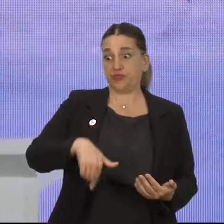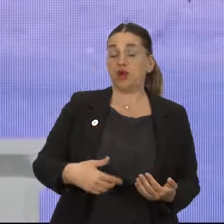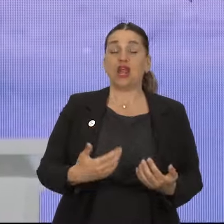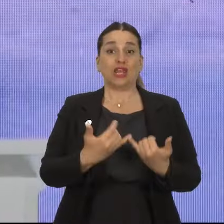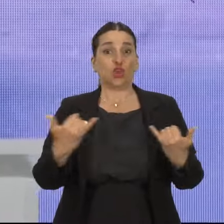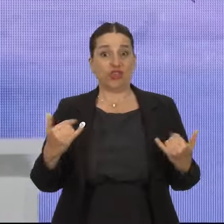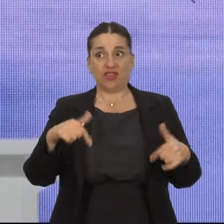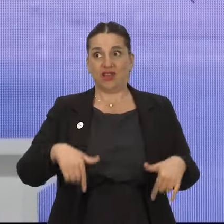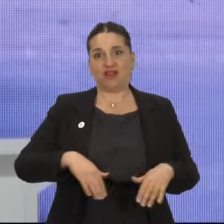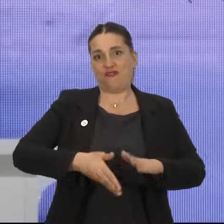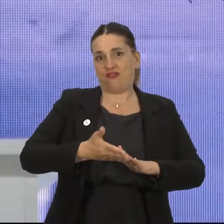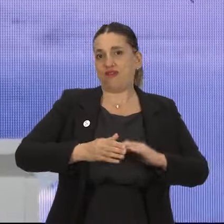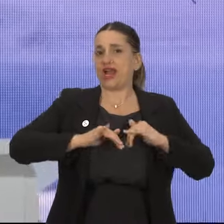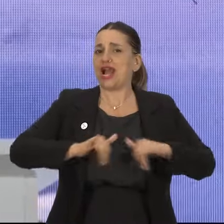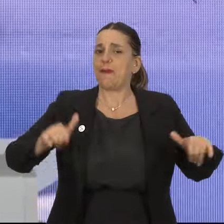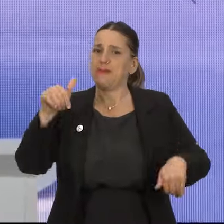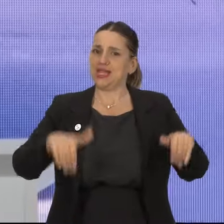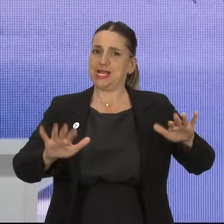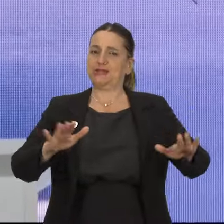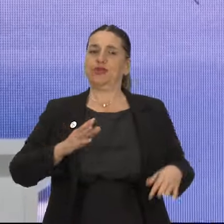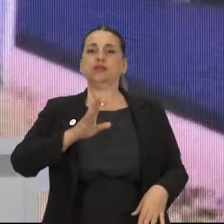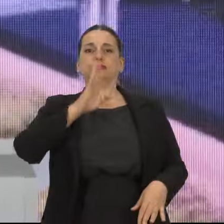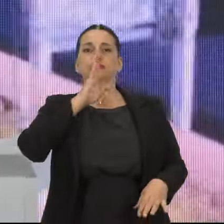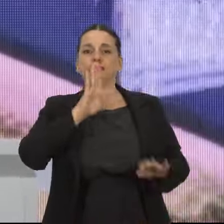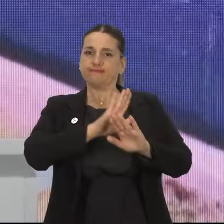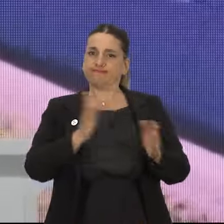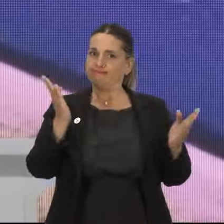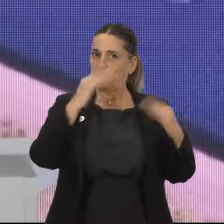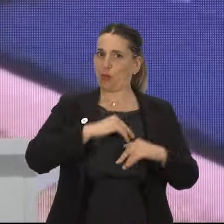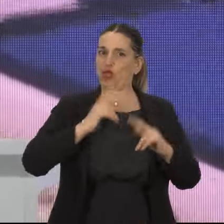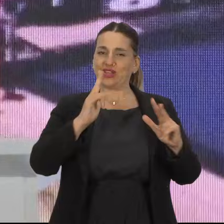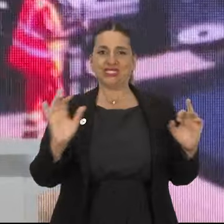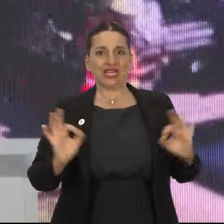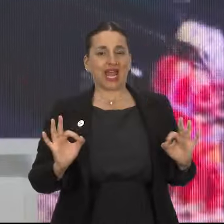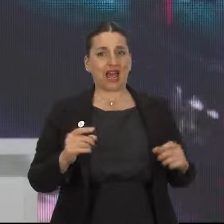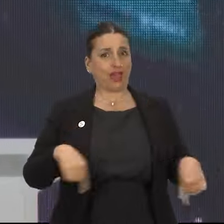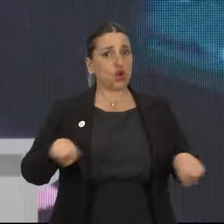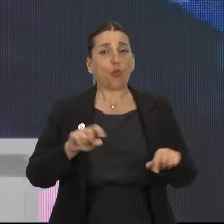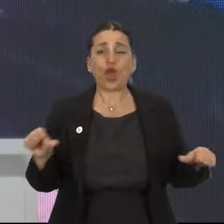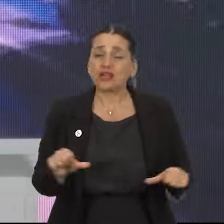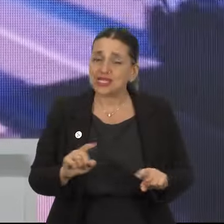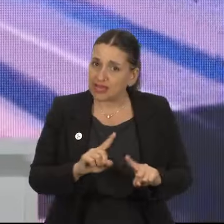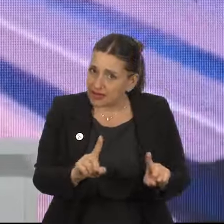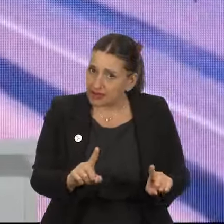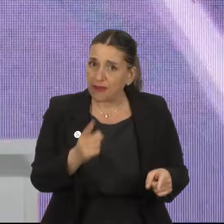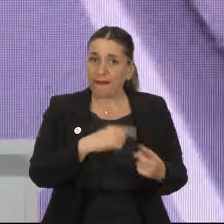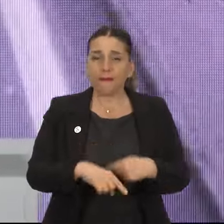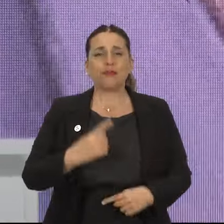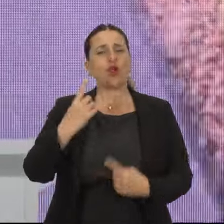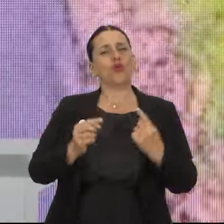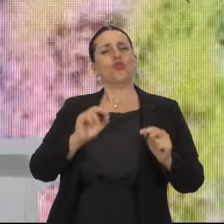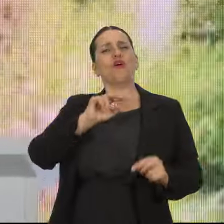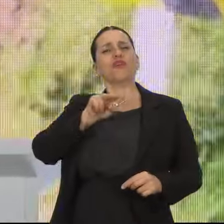En estos días de campaña electoral, a la cual yo no puedo participar y no lo voy a hacer,